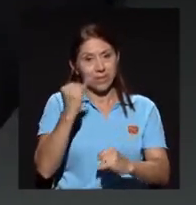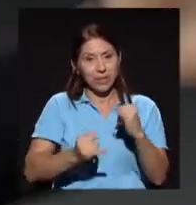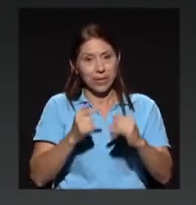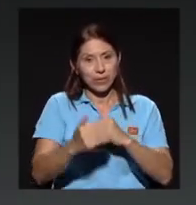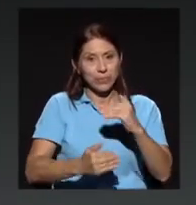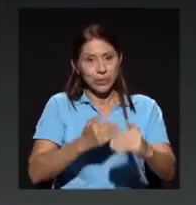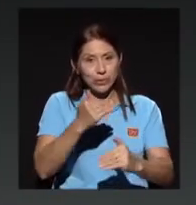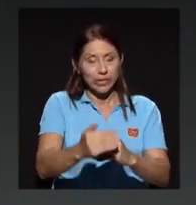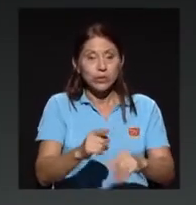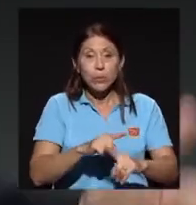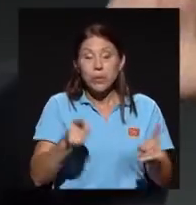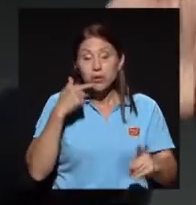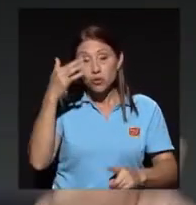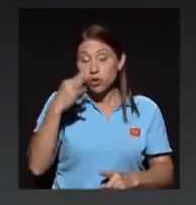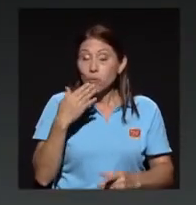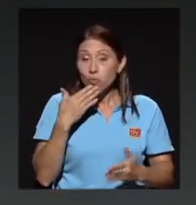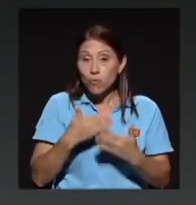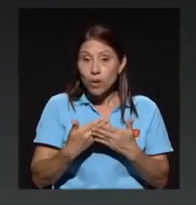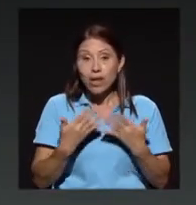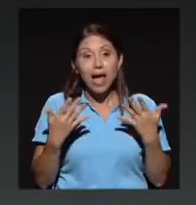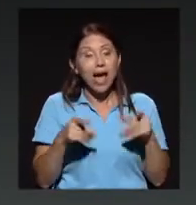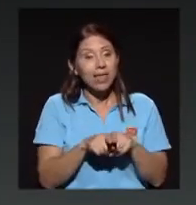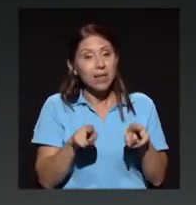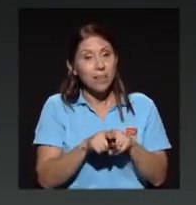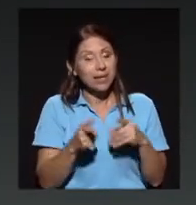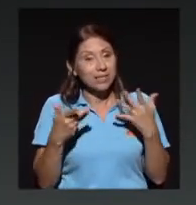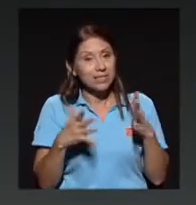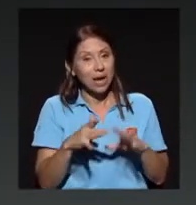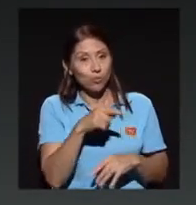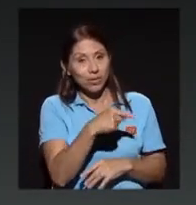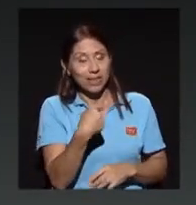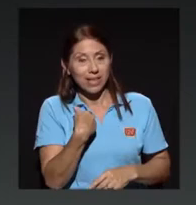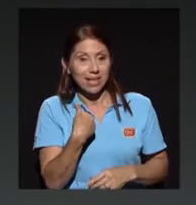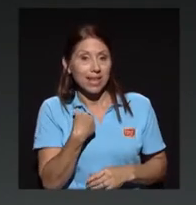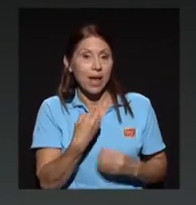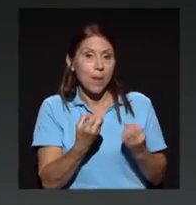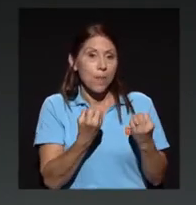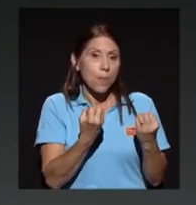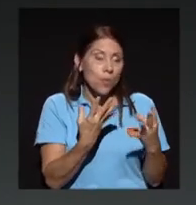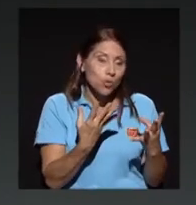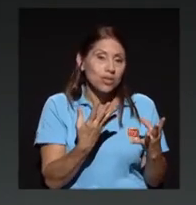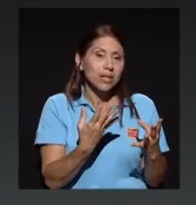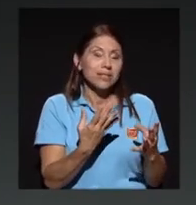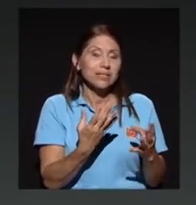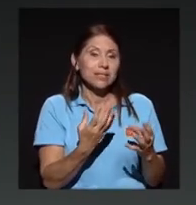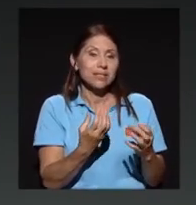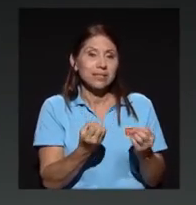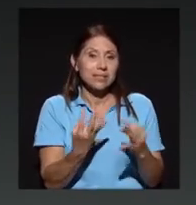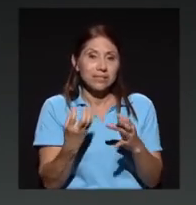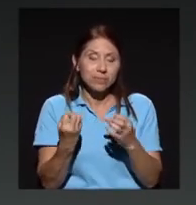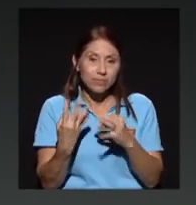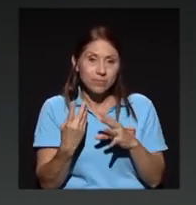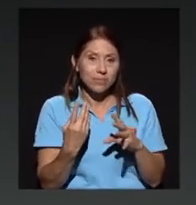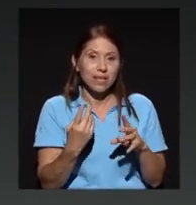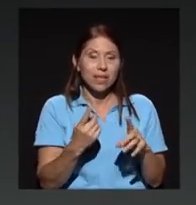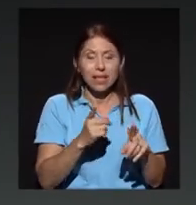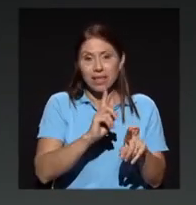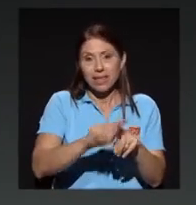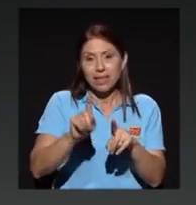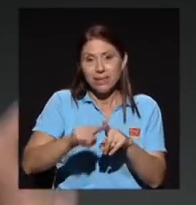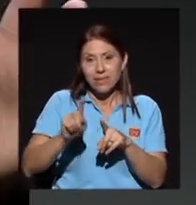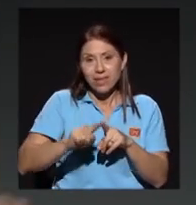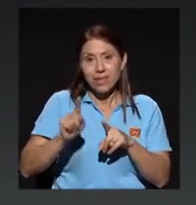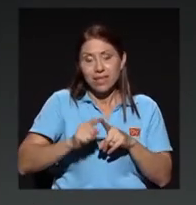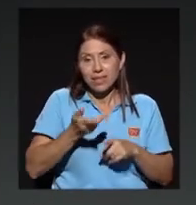pero me parece que fue muy rico y además ya usted tenía muchas tablas, incluyendo una bolsa de